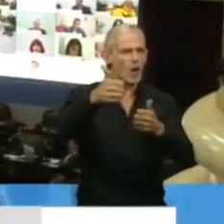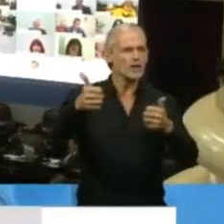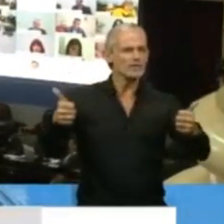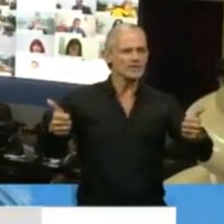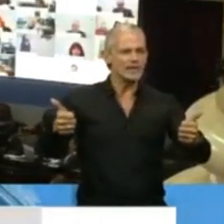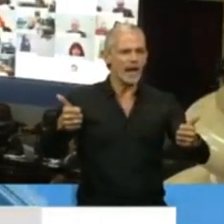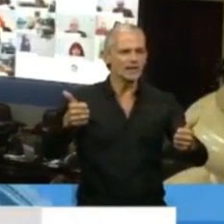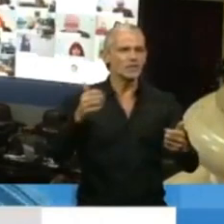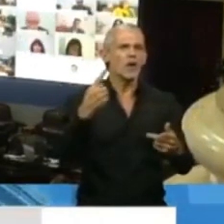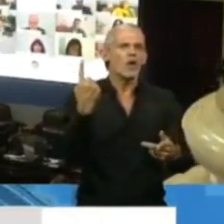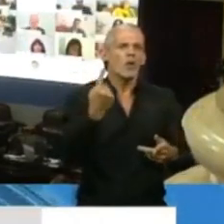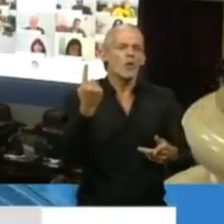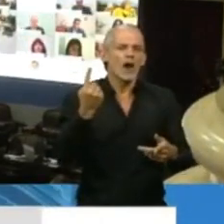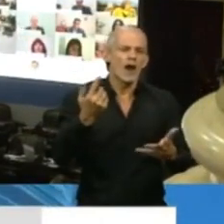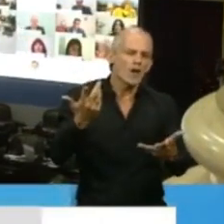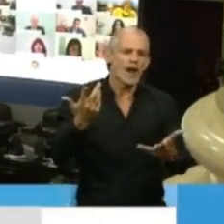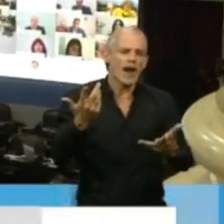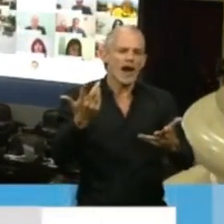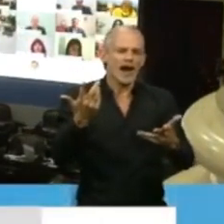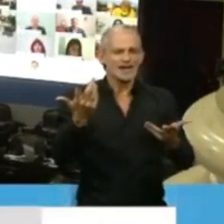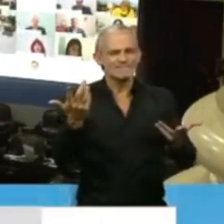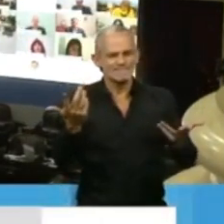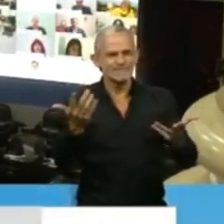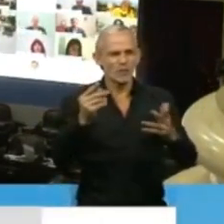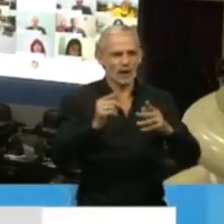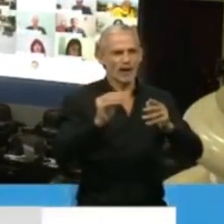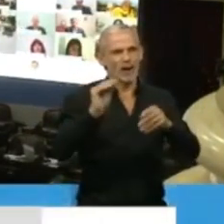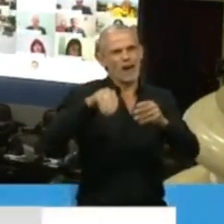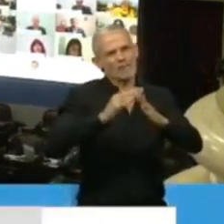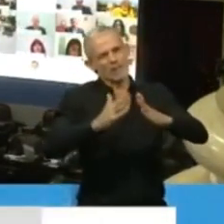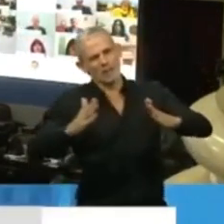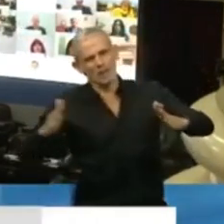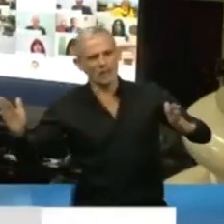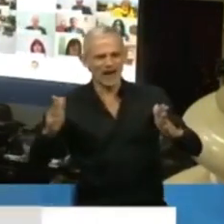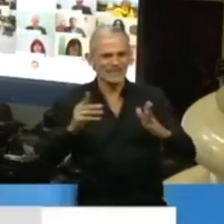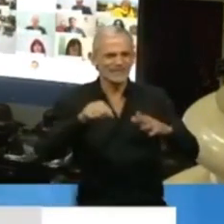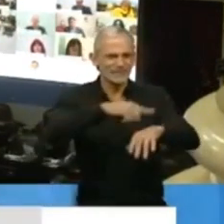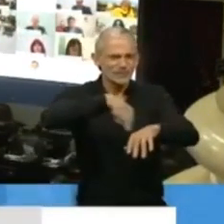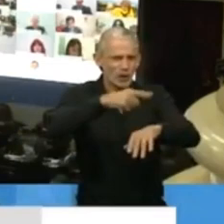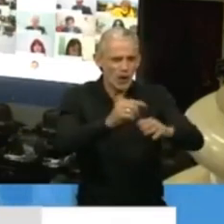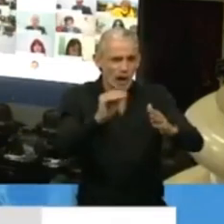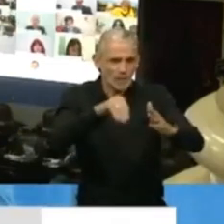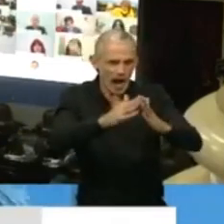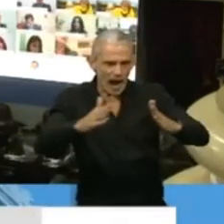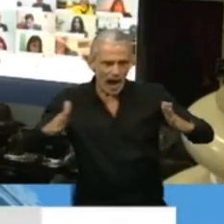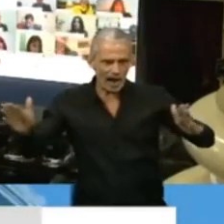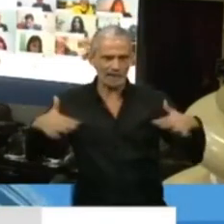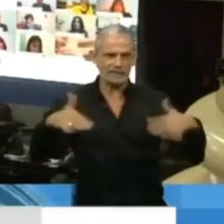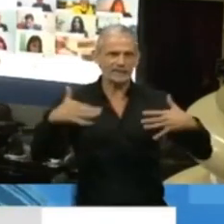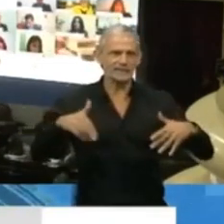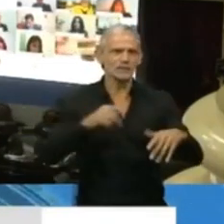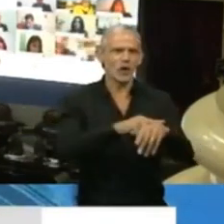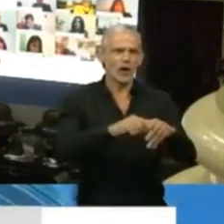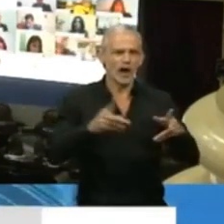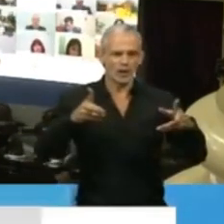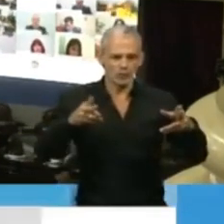una hora polat, por extender su trabajo muchas más horas de las que comúnmente le corresponde,